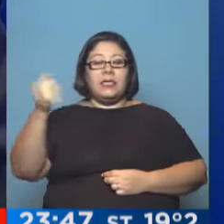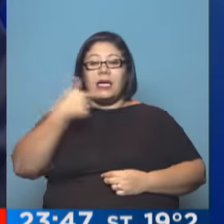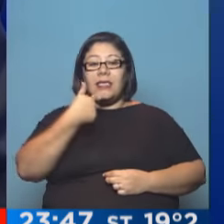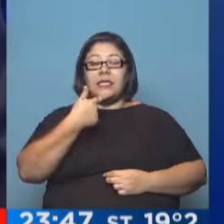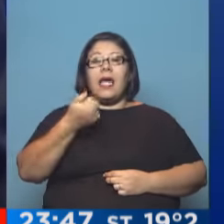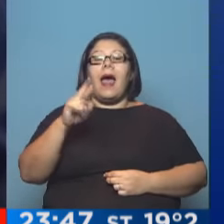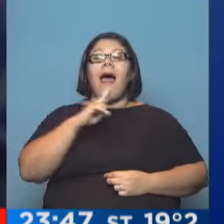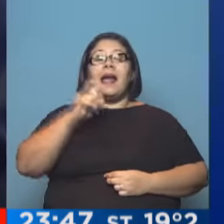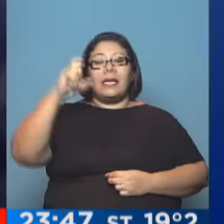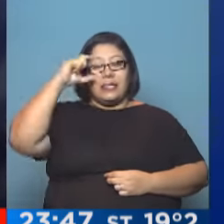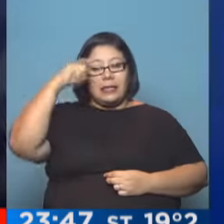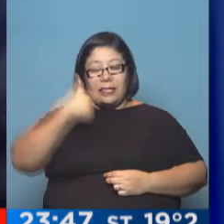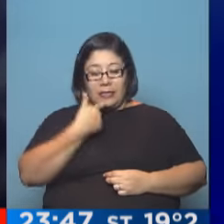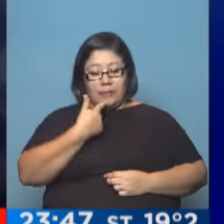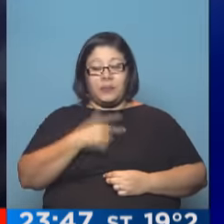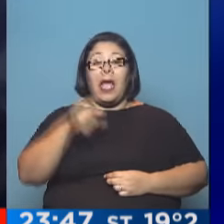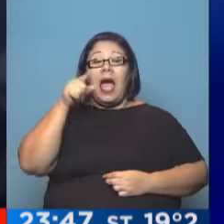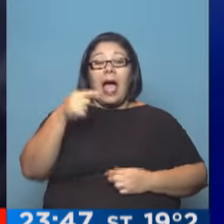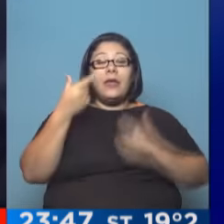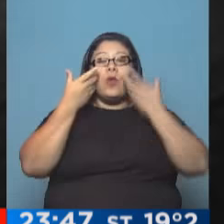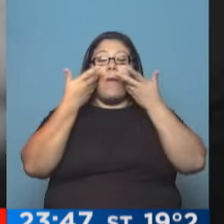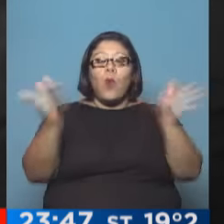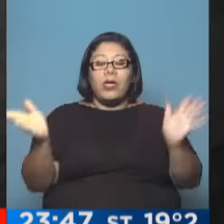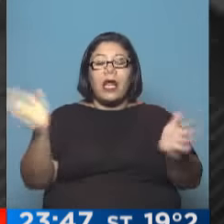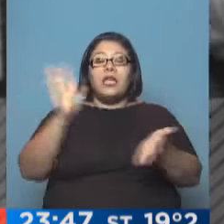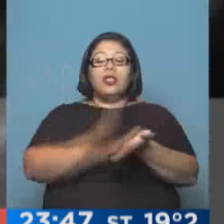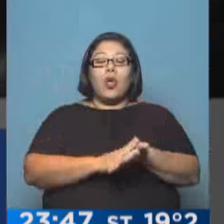Ditela. ¿Qué fue el Instituto Ditela? Te lo contamos en este informe.